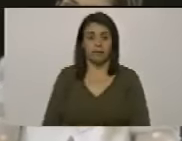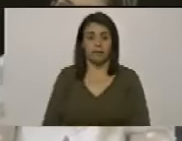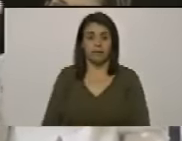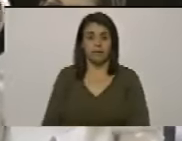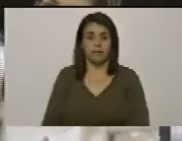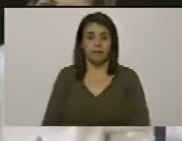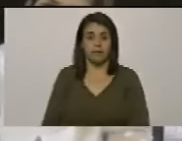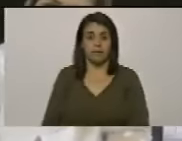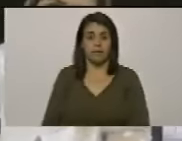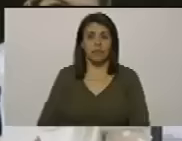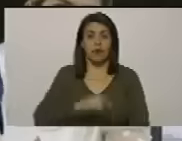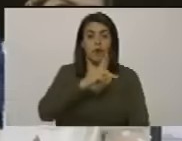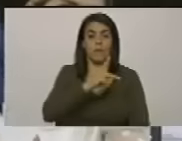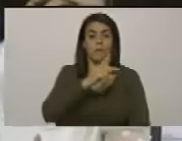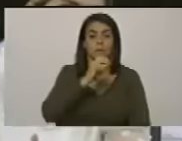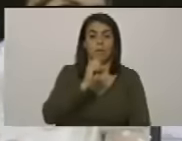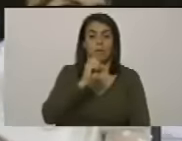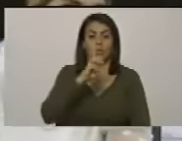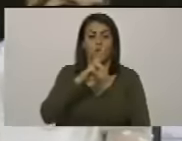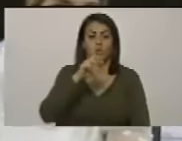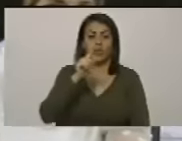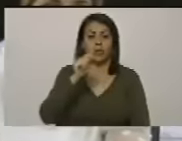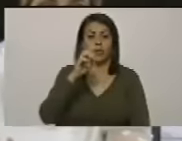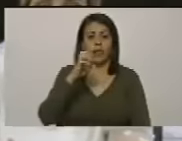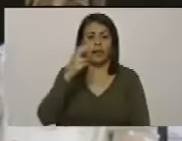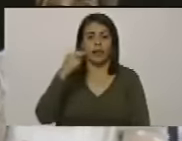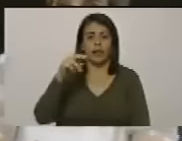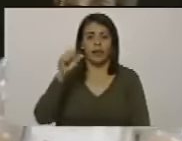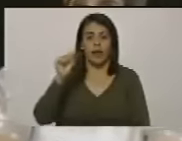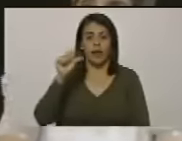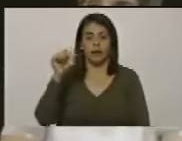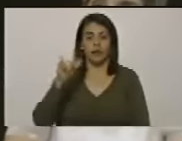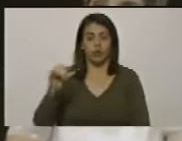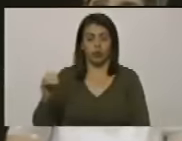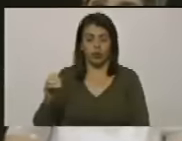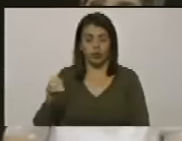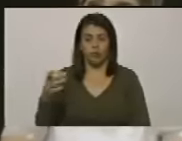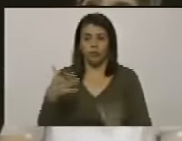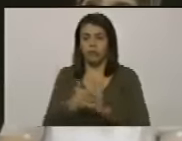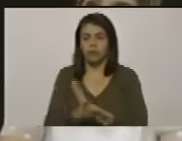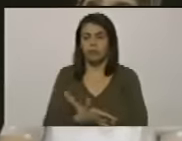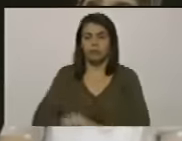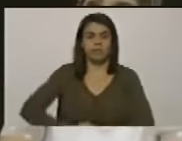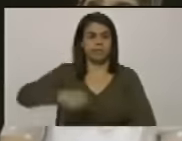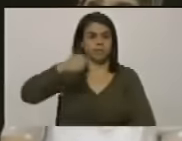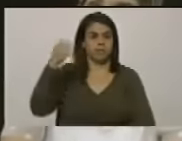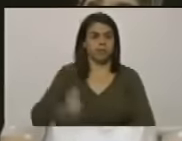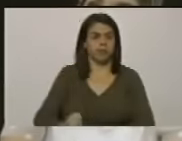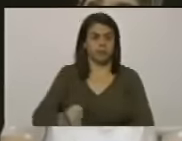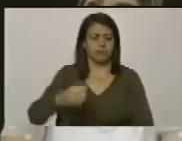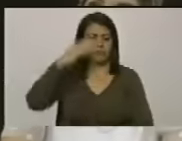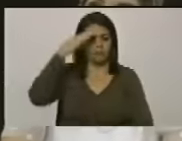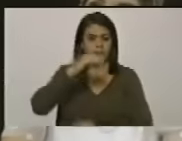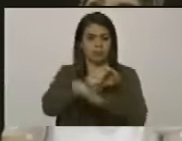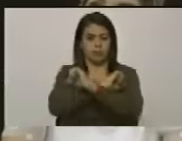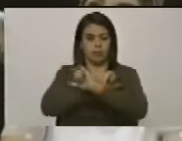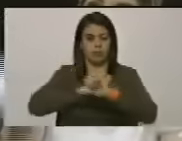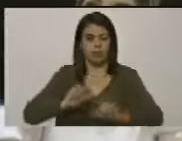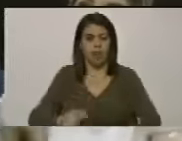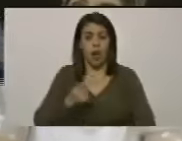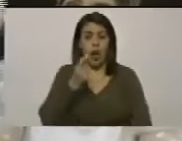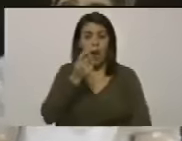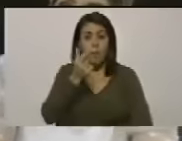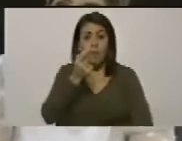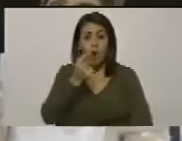el porteñazo que allí exaltan fue una insurgencia militar de unos pocos